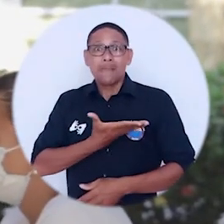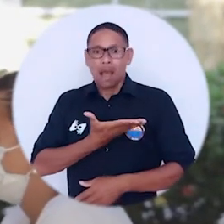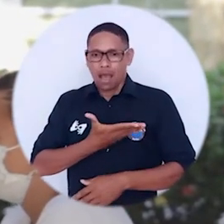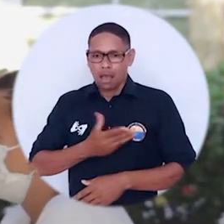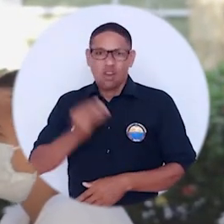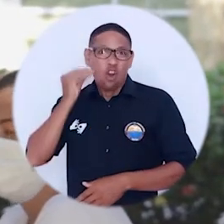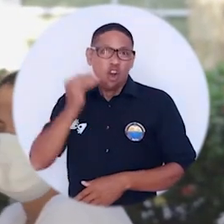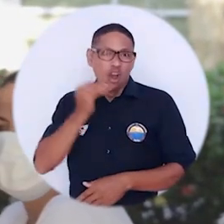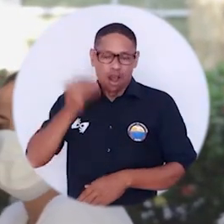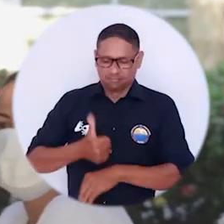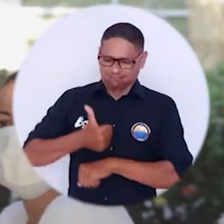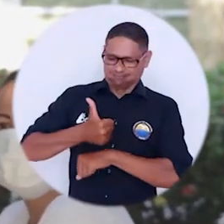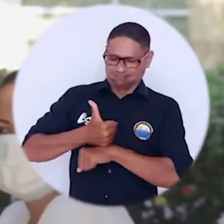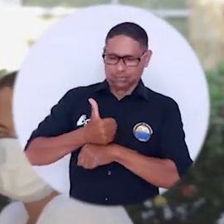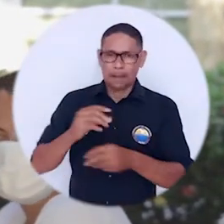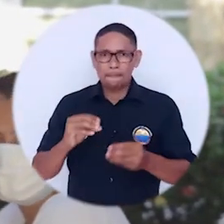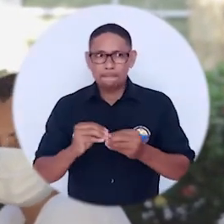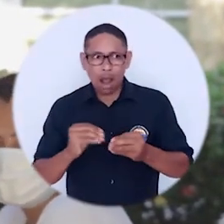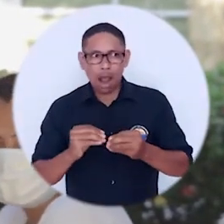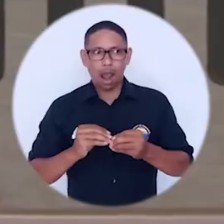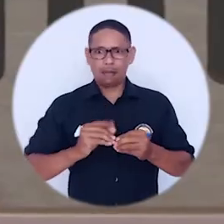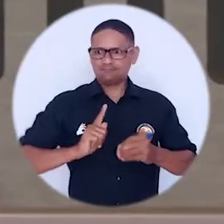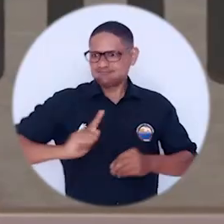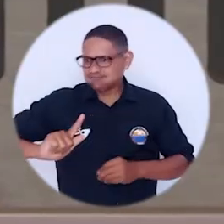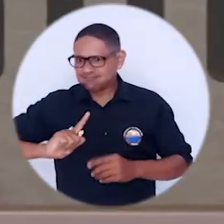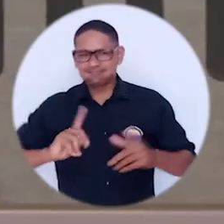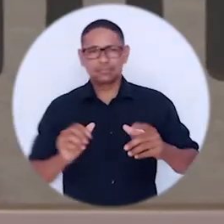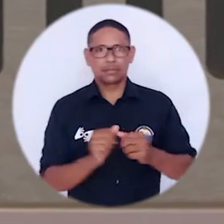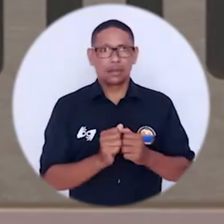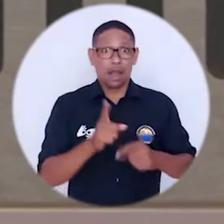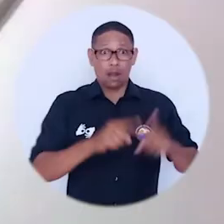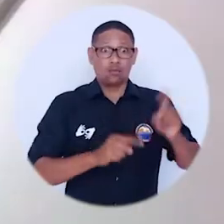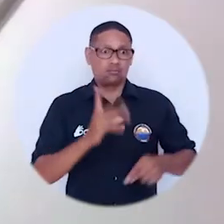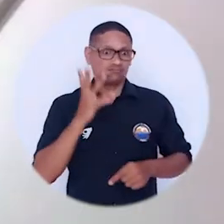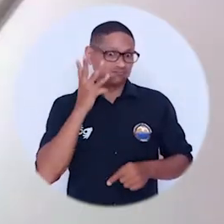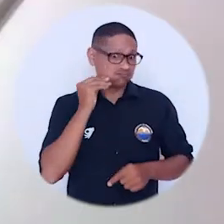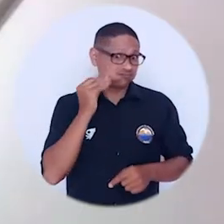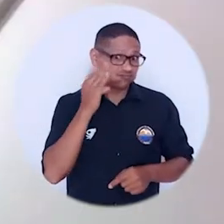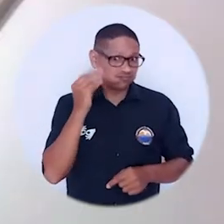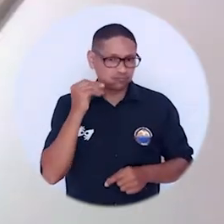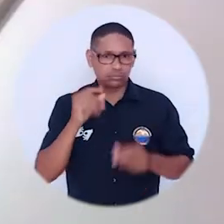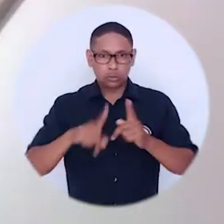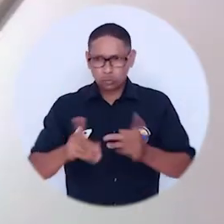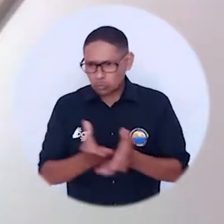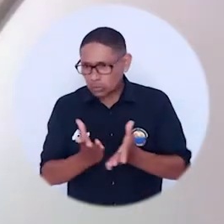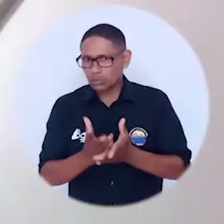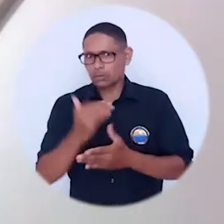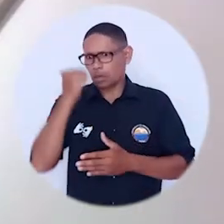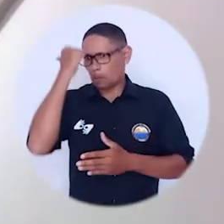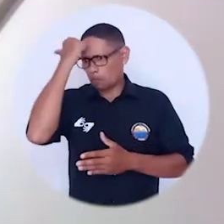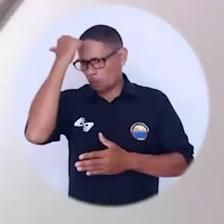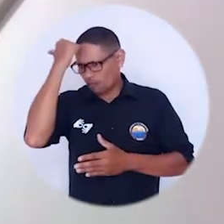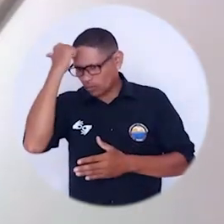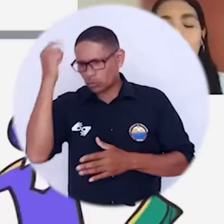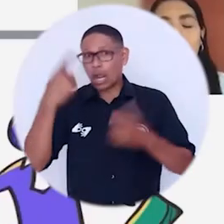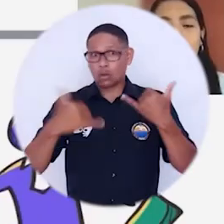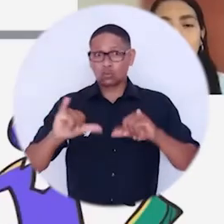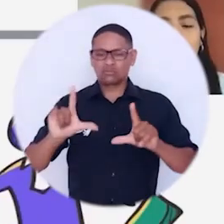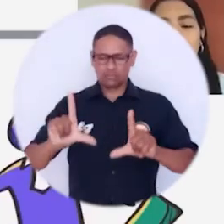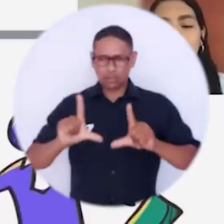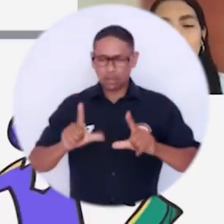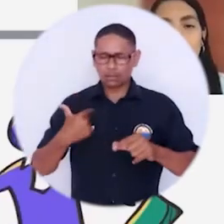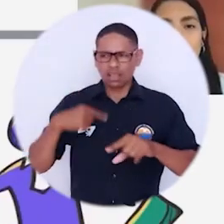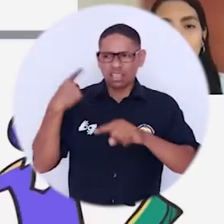Cabeza de Hogar, iniciativas de emprendimiento. Empresarios y expertos en la temática, así como estudiantes, profesores y graduados,